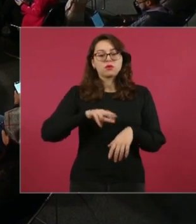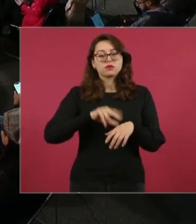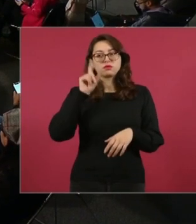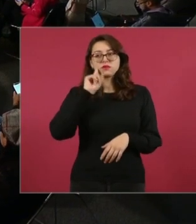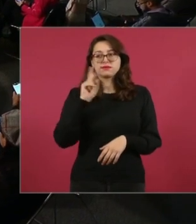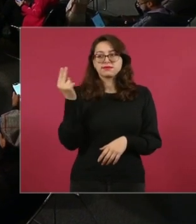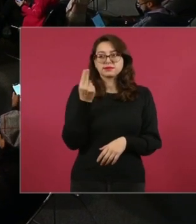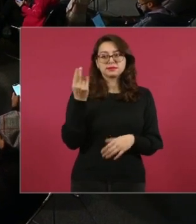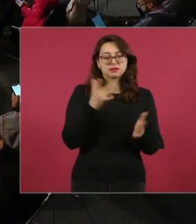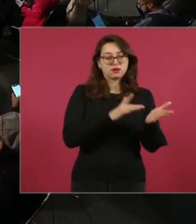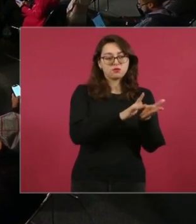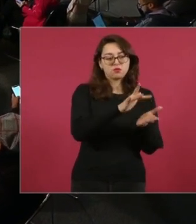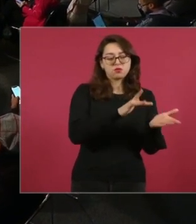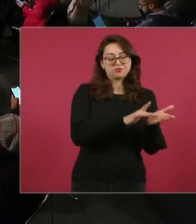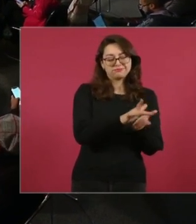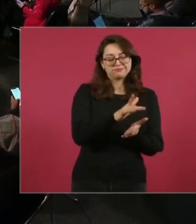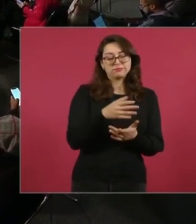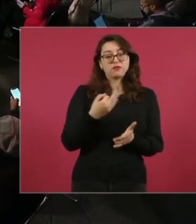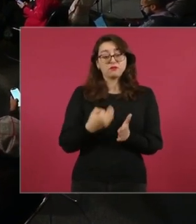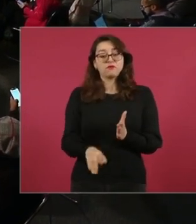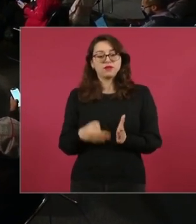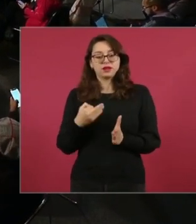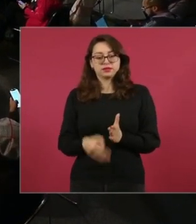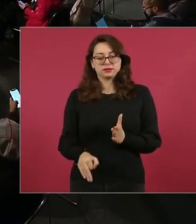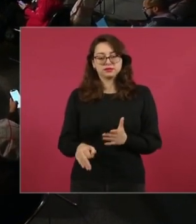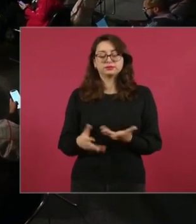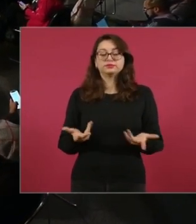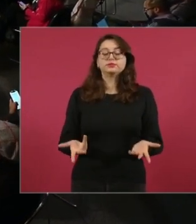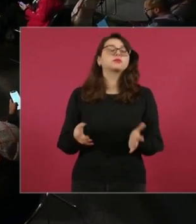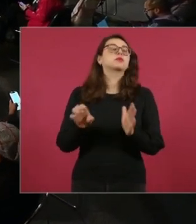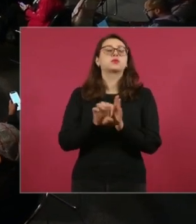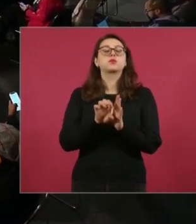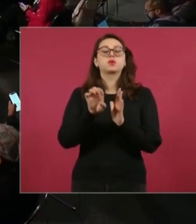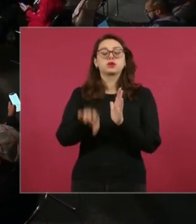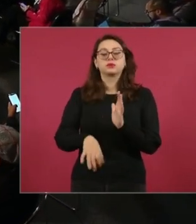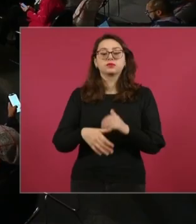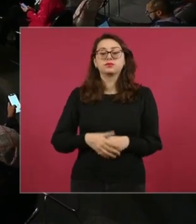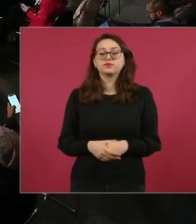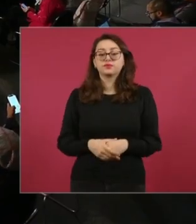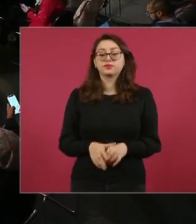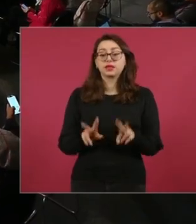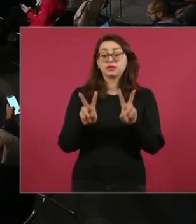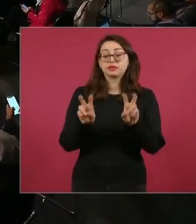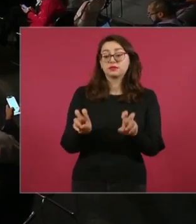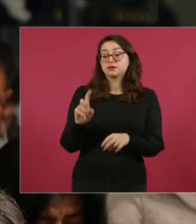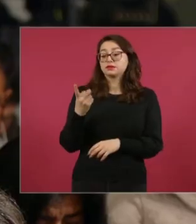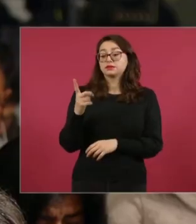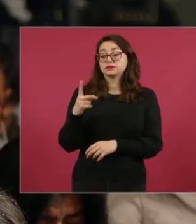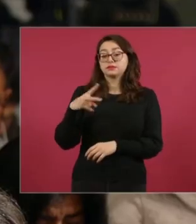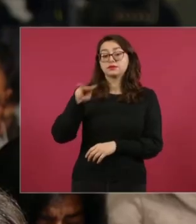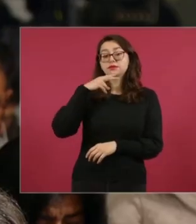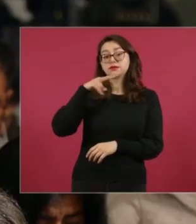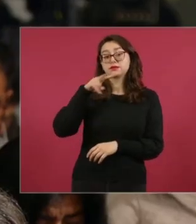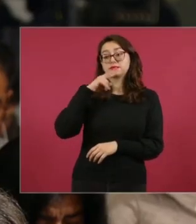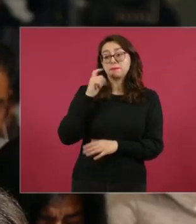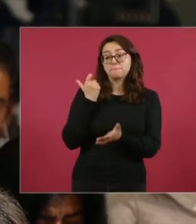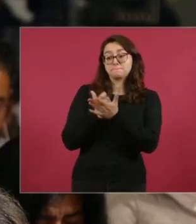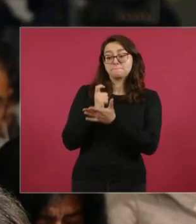ellos es la más sentida demanda por el pago de Aguinaldo. Recuerdo también que la semana pasada usted lo dijo muy claro y lo dijo